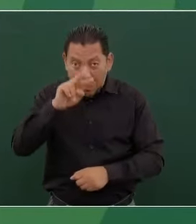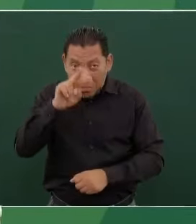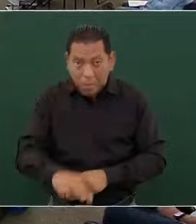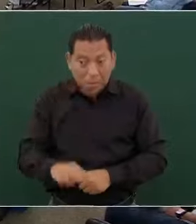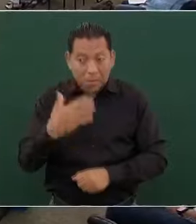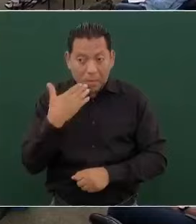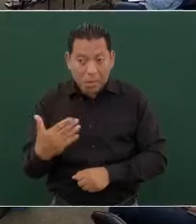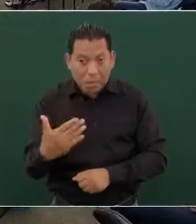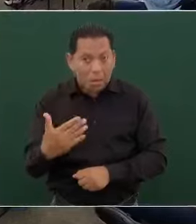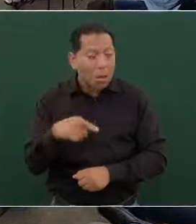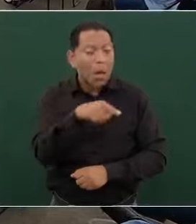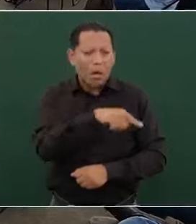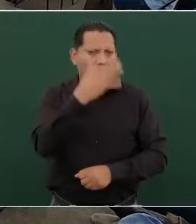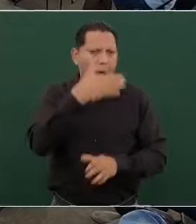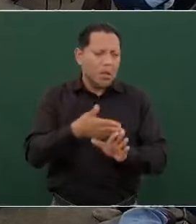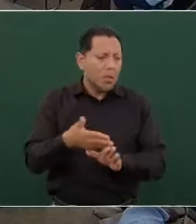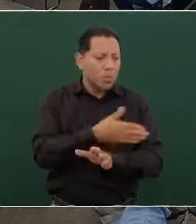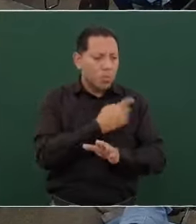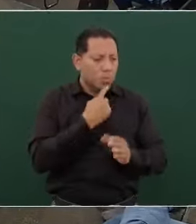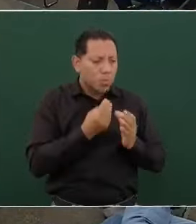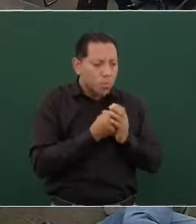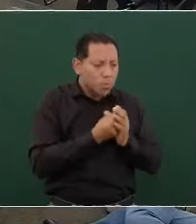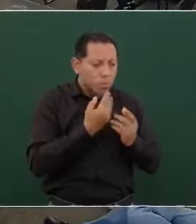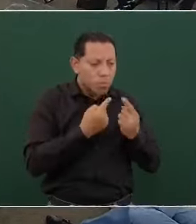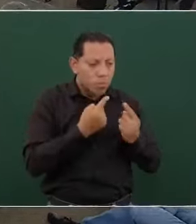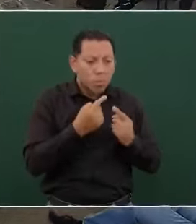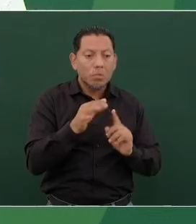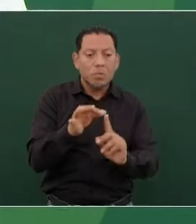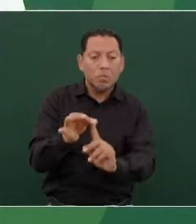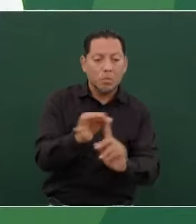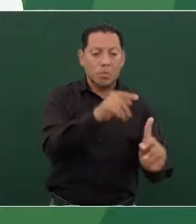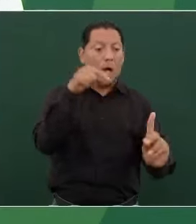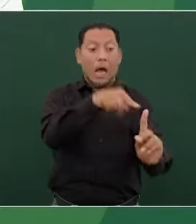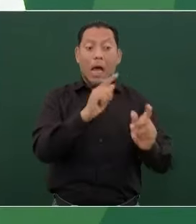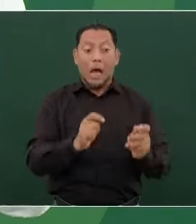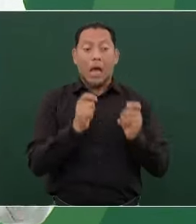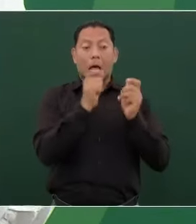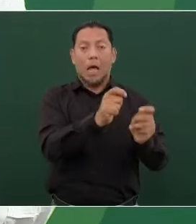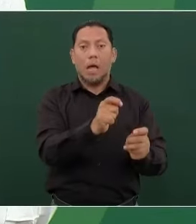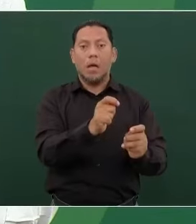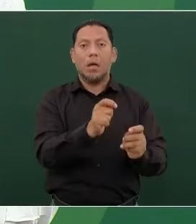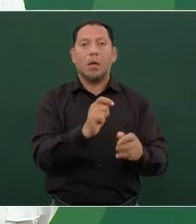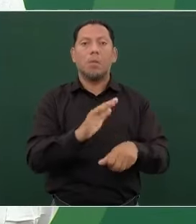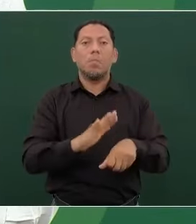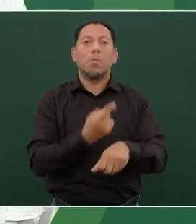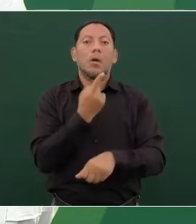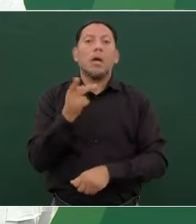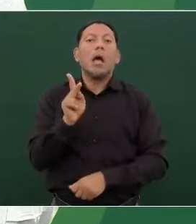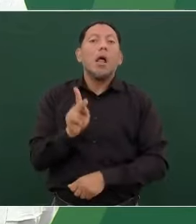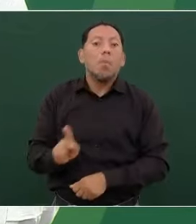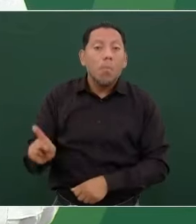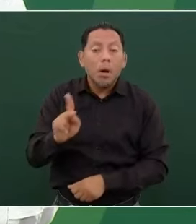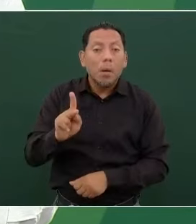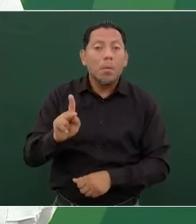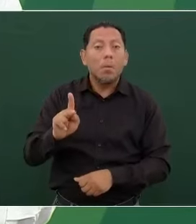Porque el pueblo estaba en el abandono, no